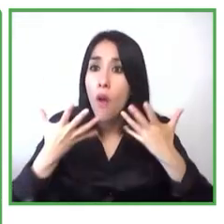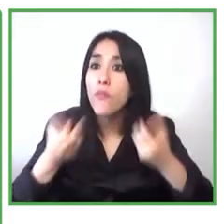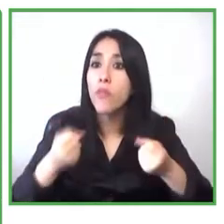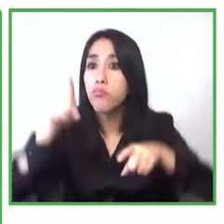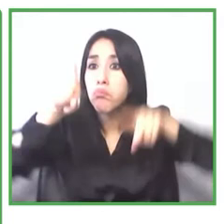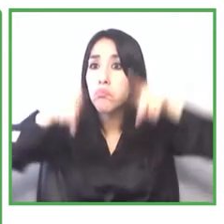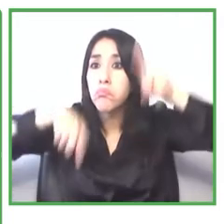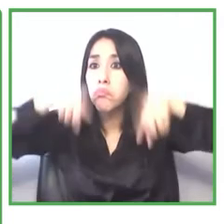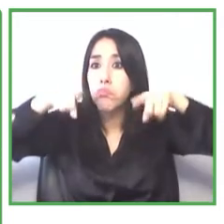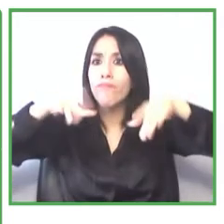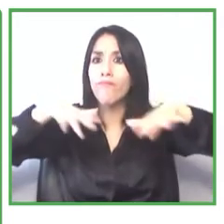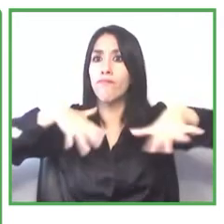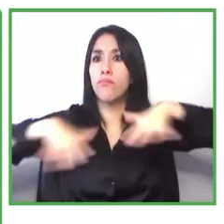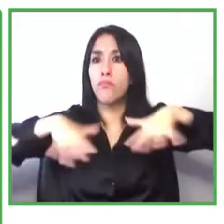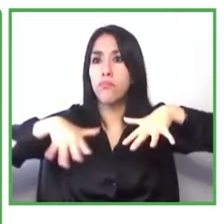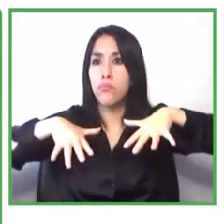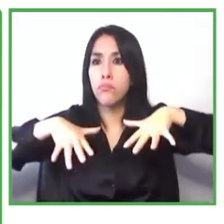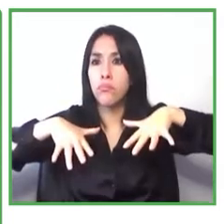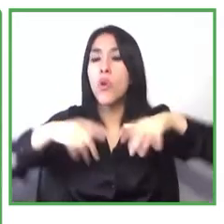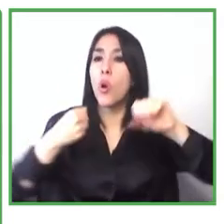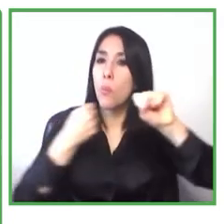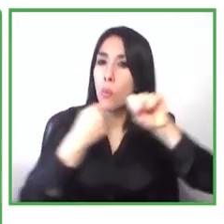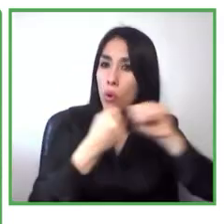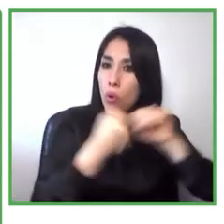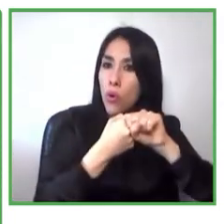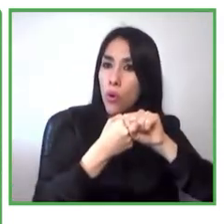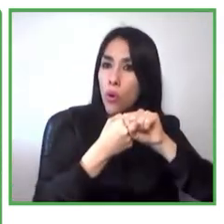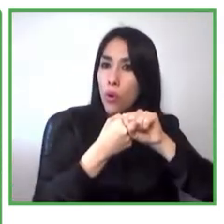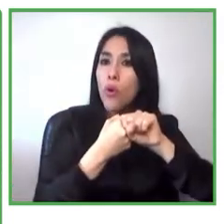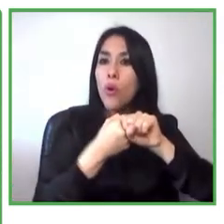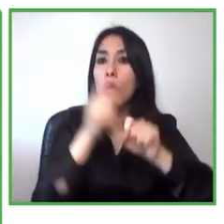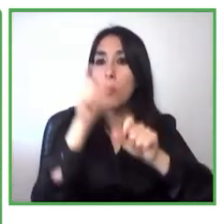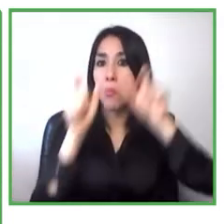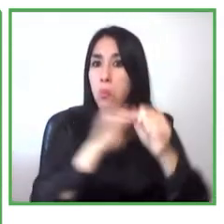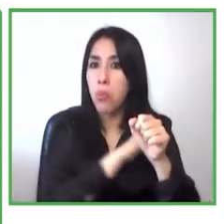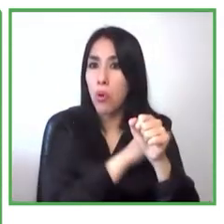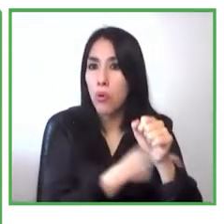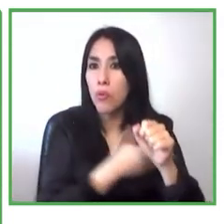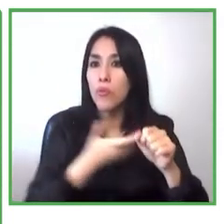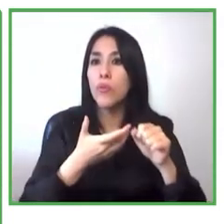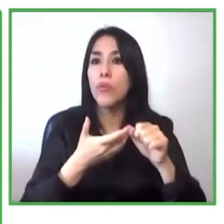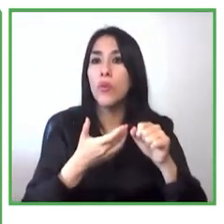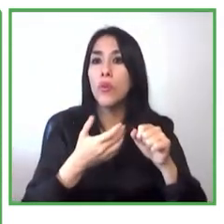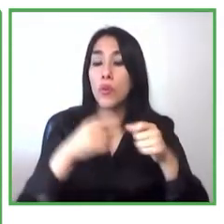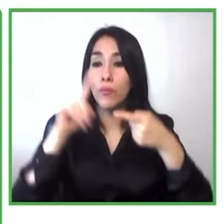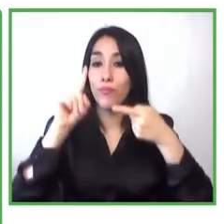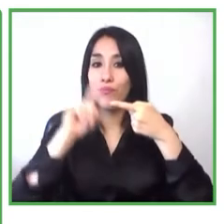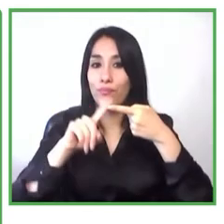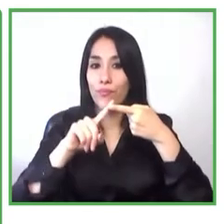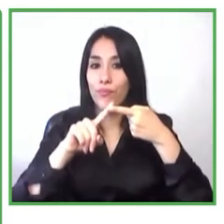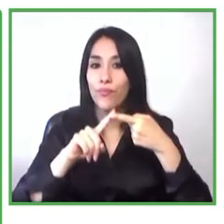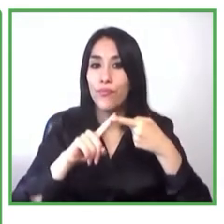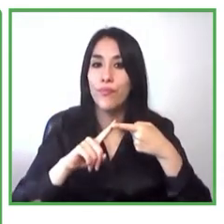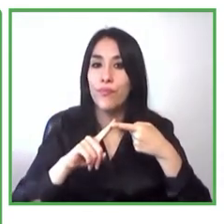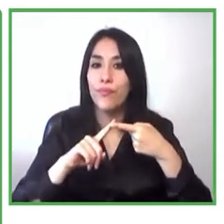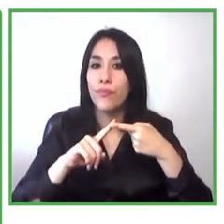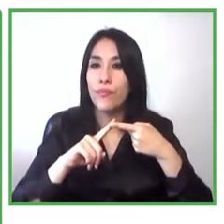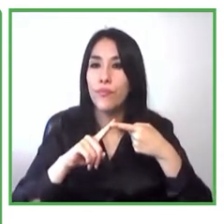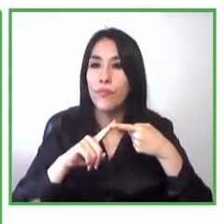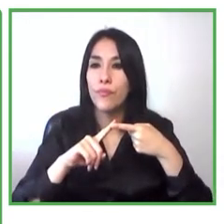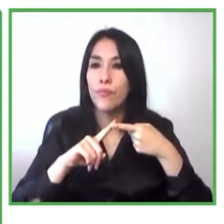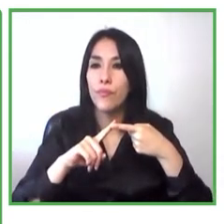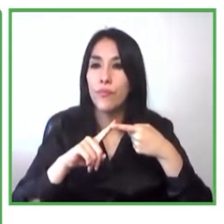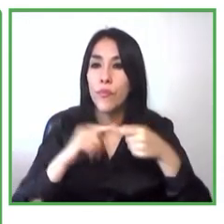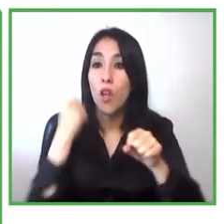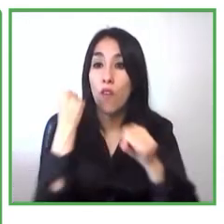a los emprendedores por ejemplo espacios de trabajo colaborativo con acceso a internet